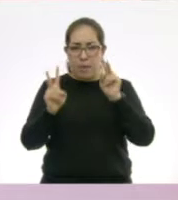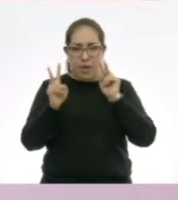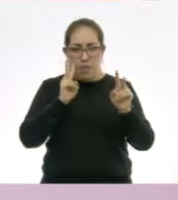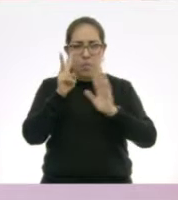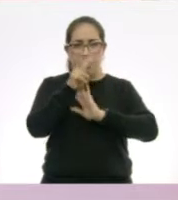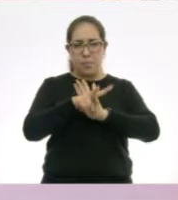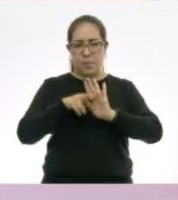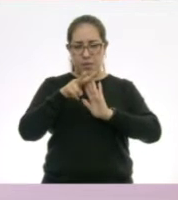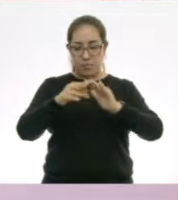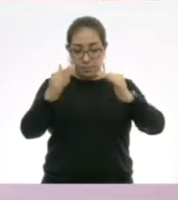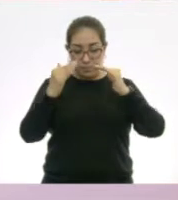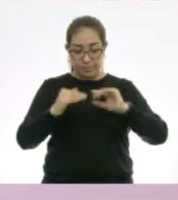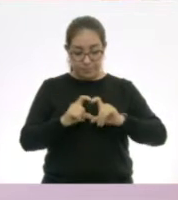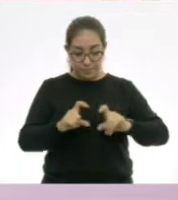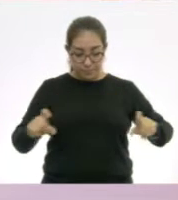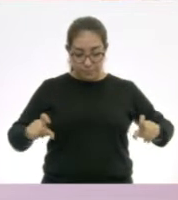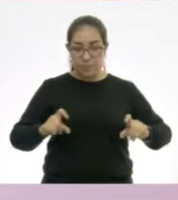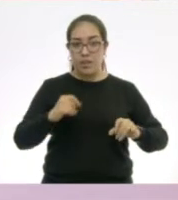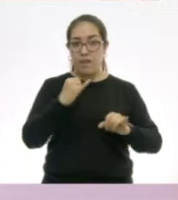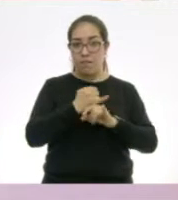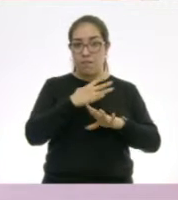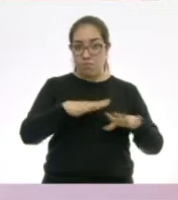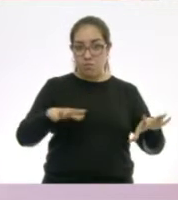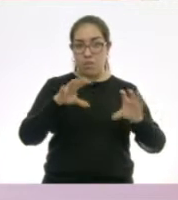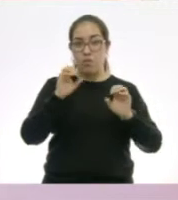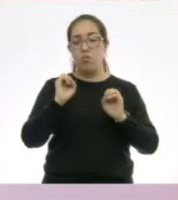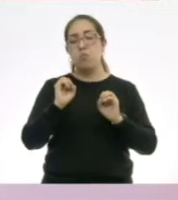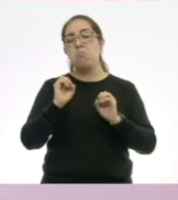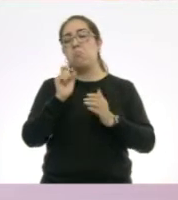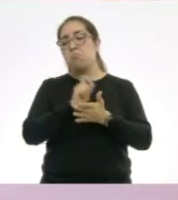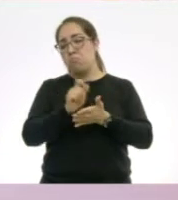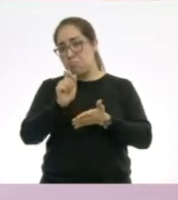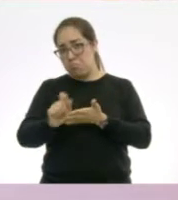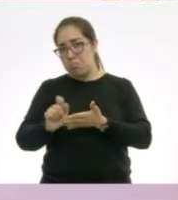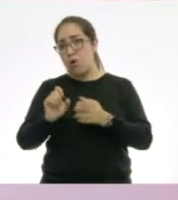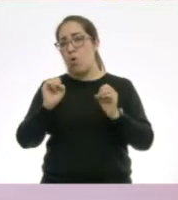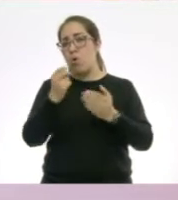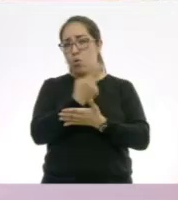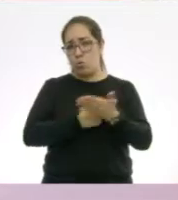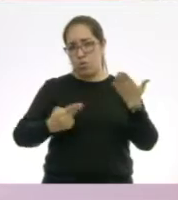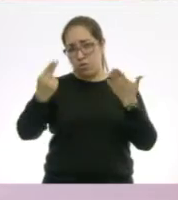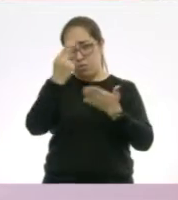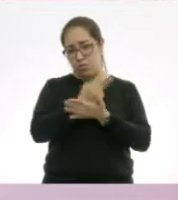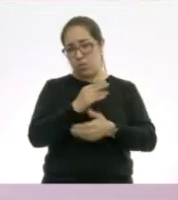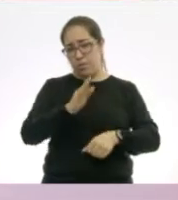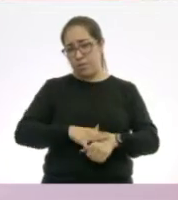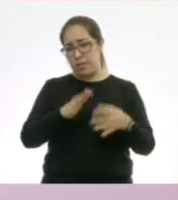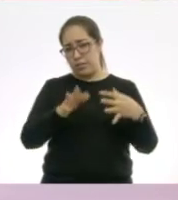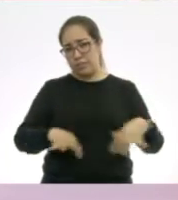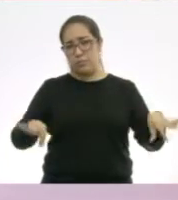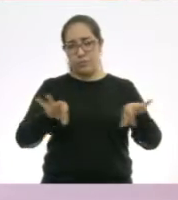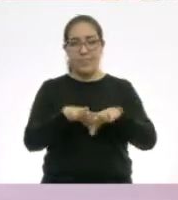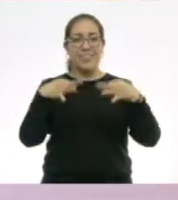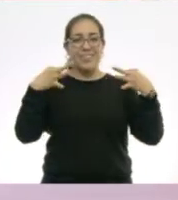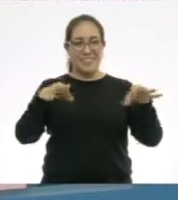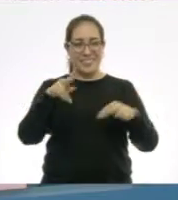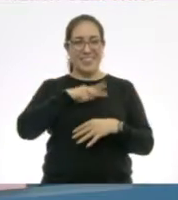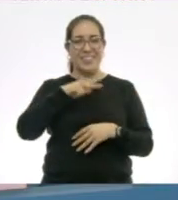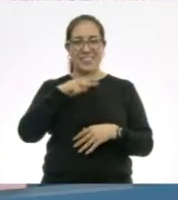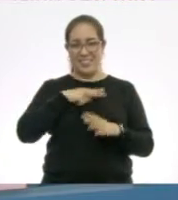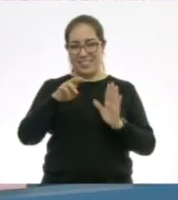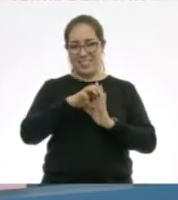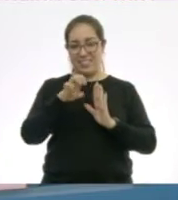Escribir o dibujar la información, ¿qué parece más importante? Mis fichas. Y claro que cuando tú lo vas a